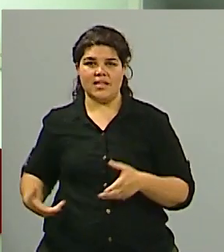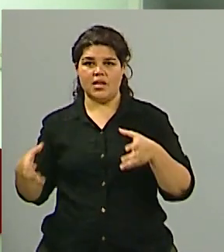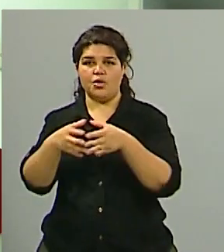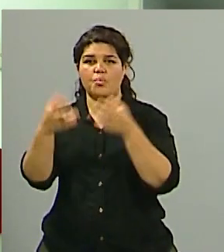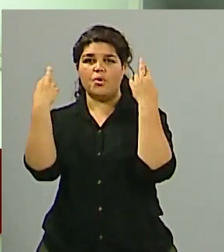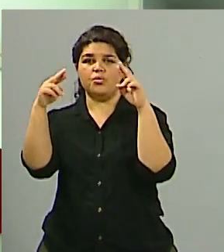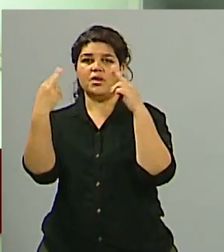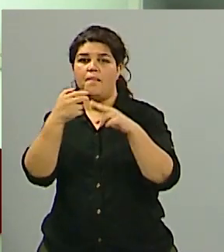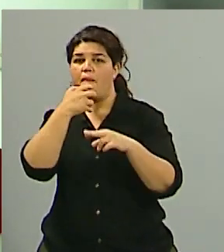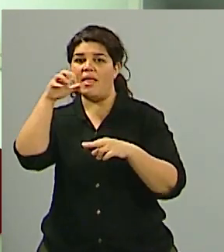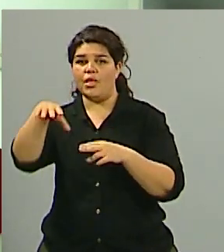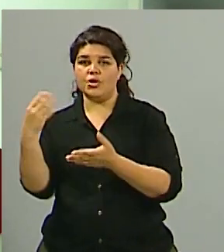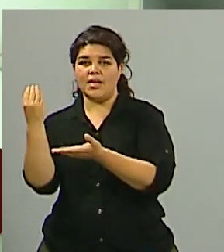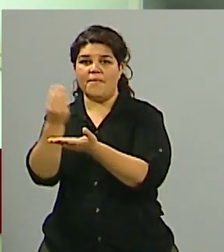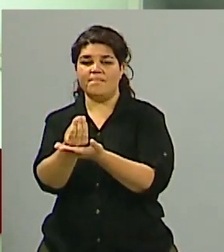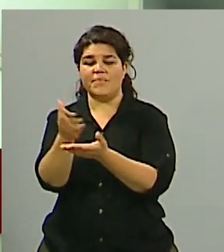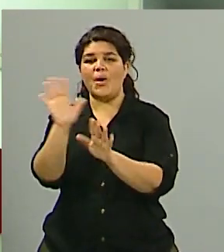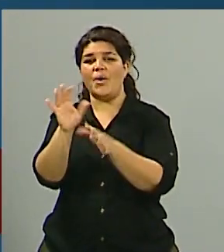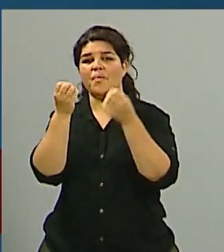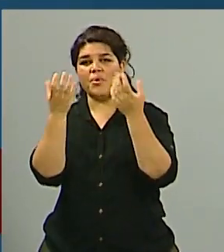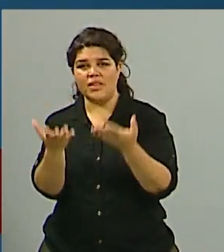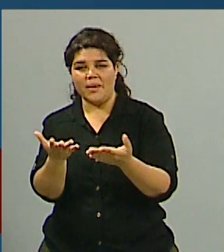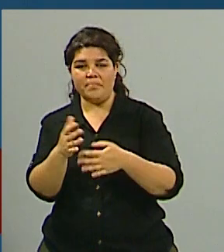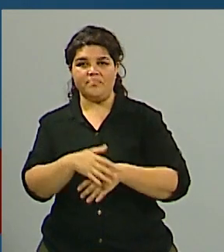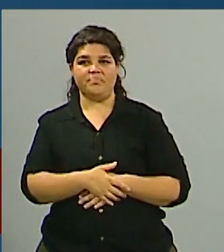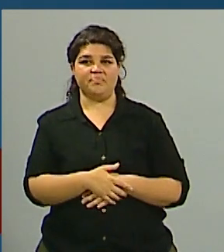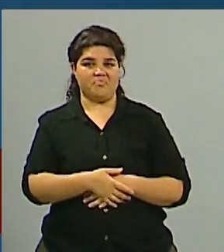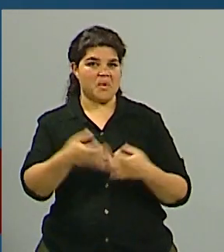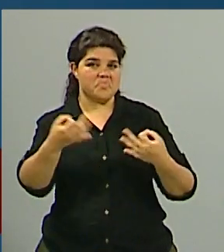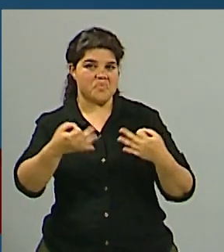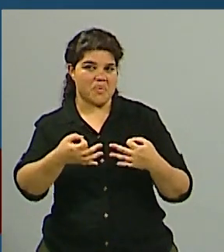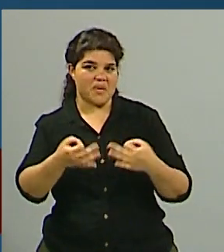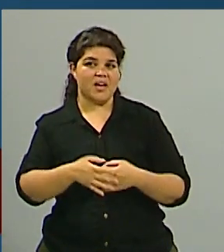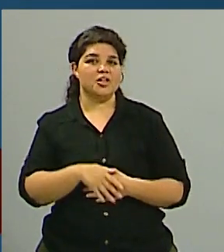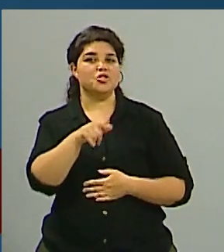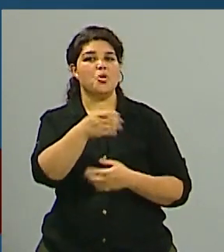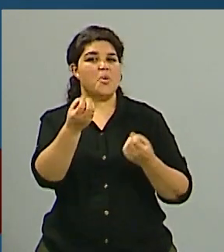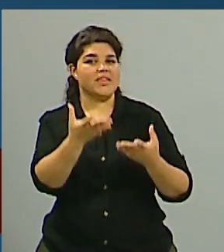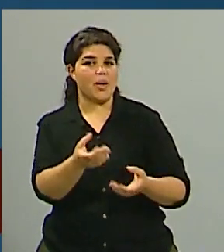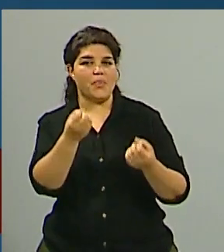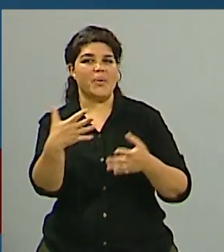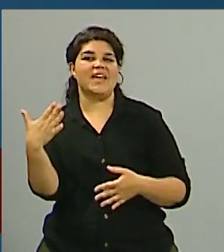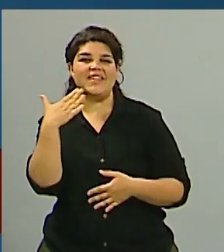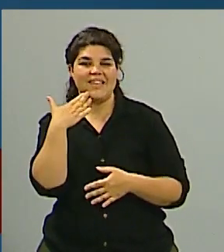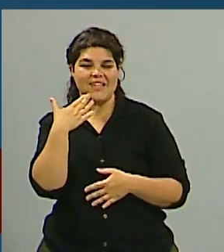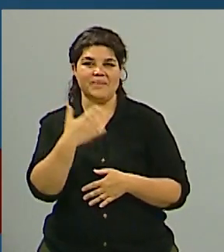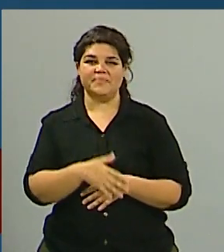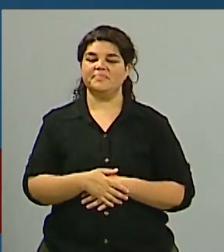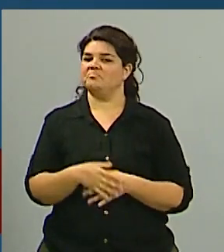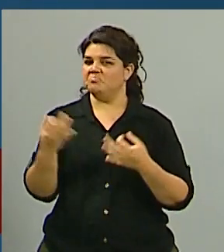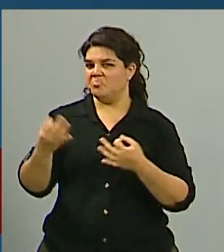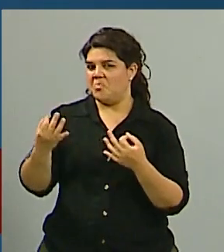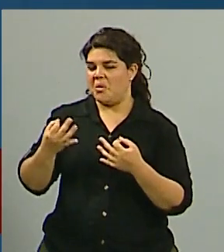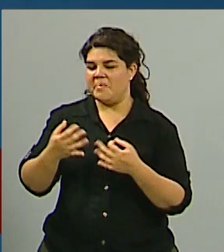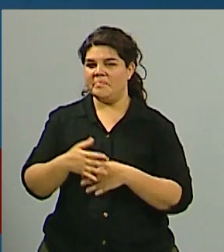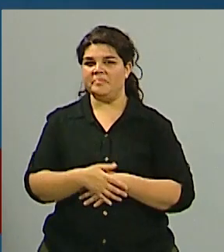también en comunicación Ricardo bienvenido ¿cómo le va? Muy bien ¿cómo está usted? Buenas tardes Muy bien bueno lo primero que